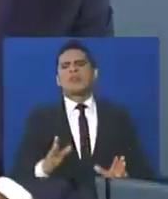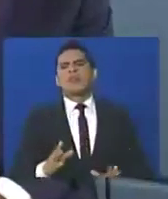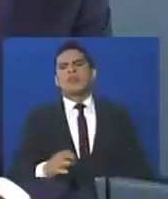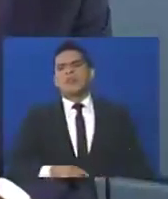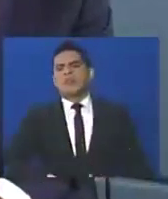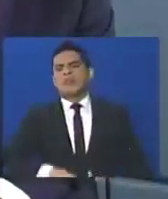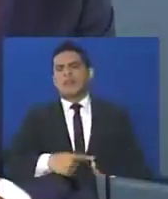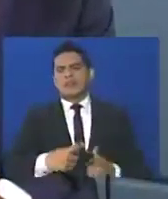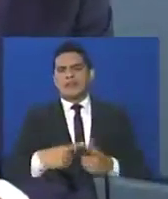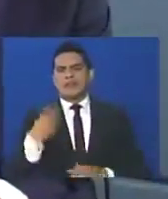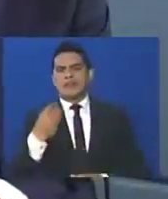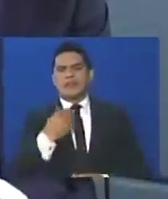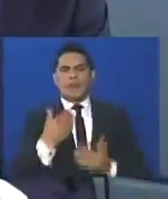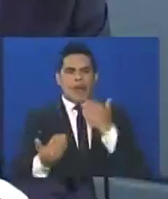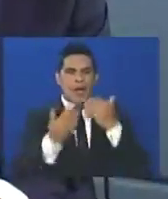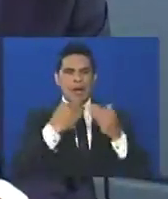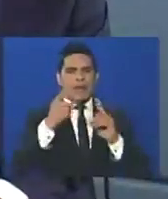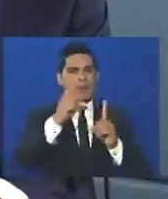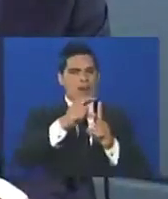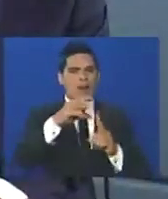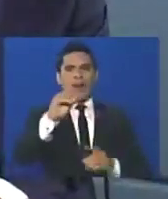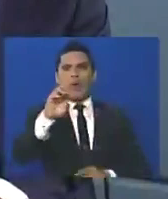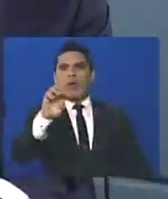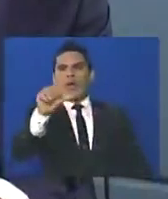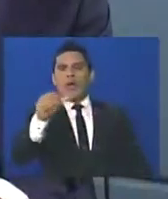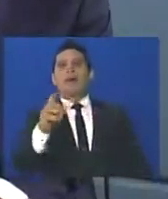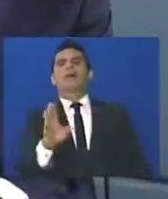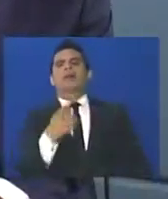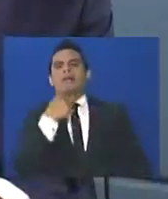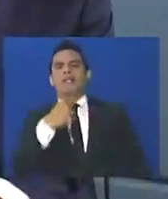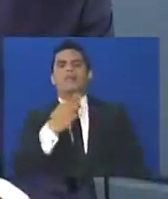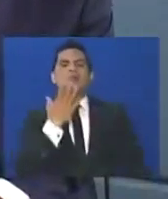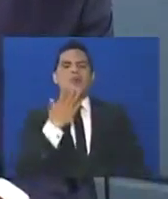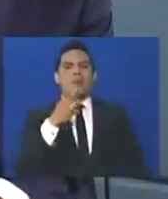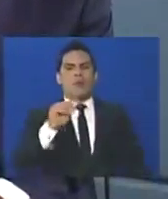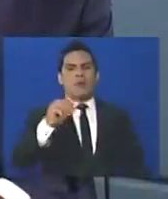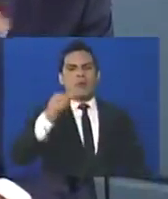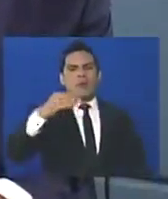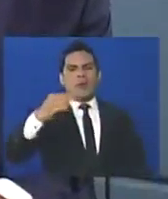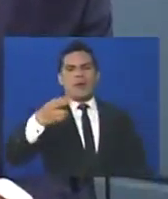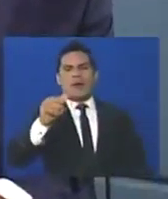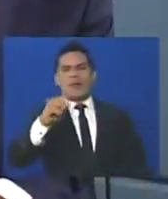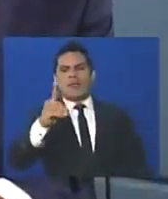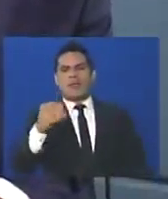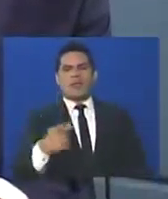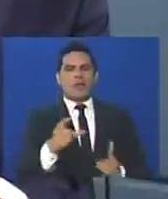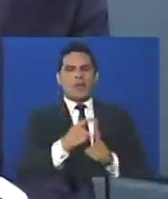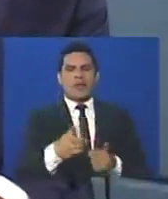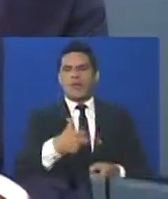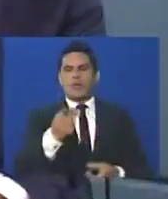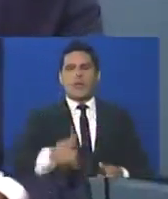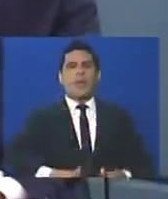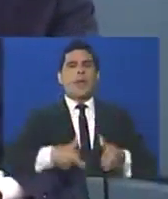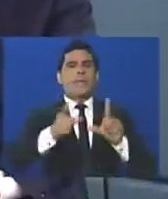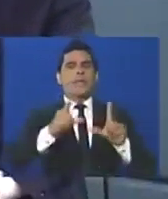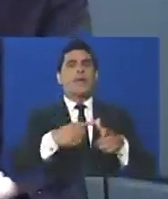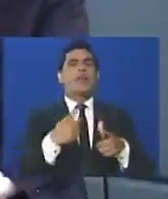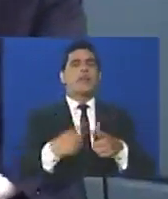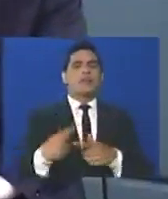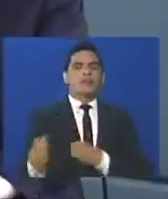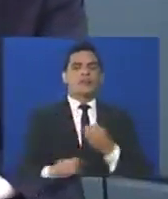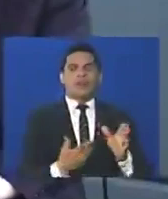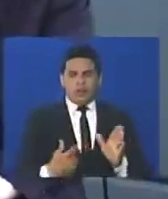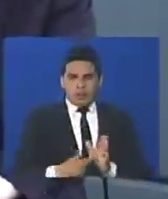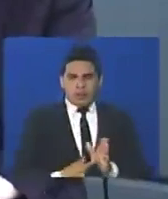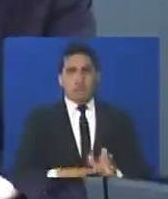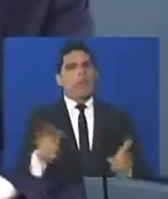fue, que fue a tomar la palabra en la OEA, que por cierto, lo de Machado ni siquiera se concretó, porque ni la palabra le dieron, así que en términos